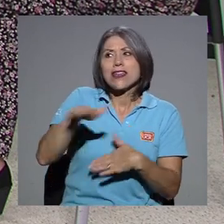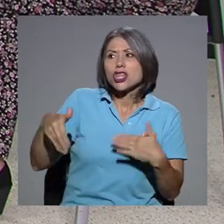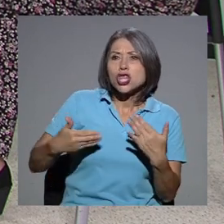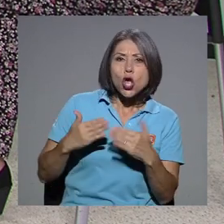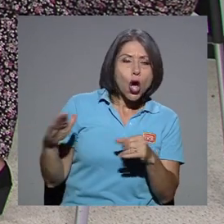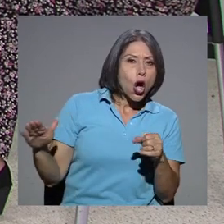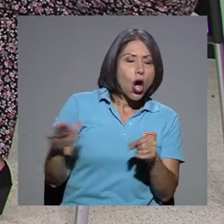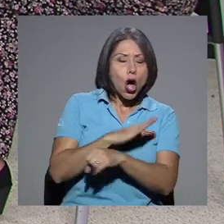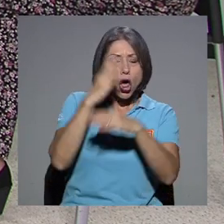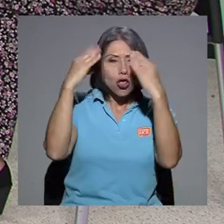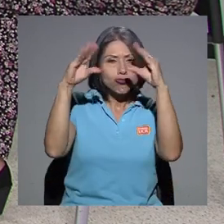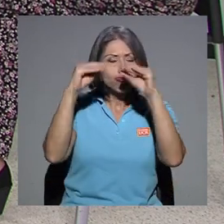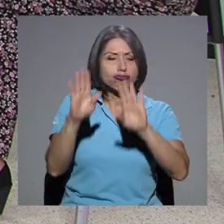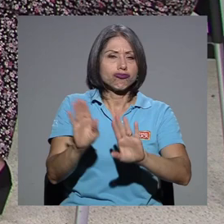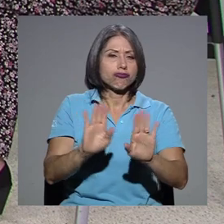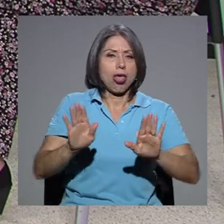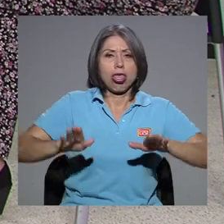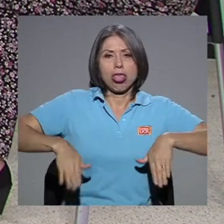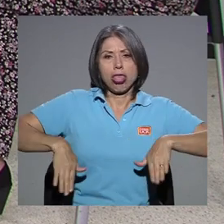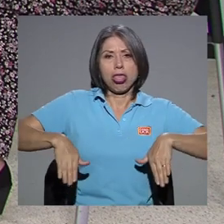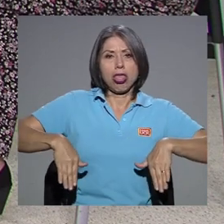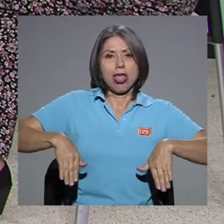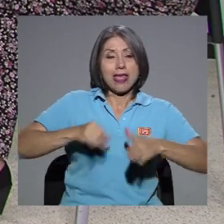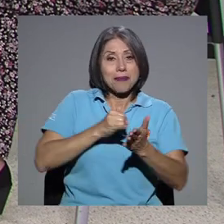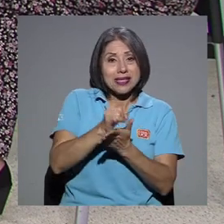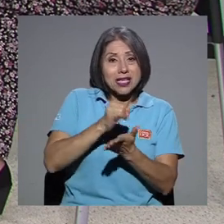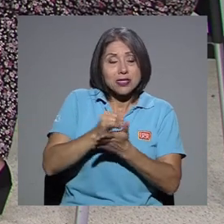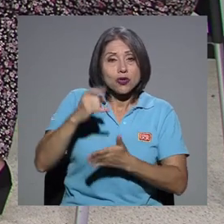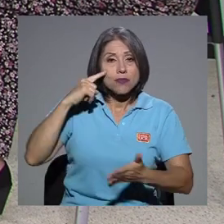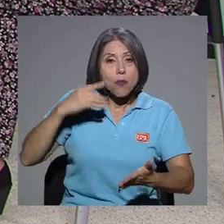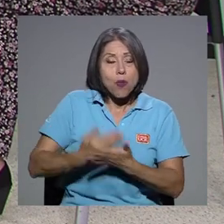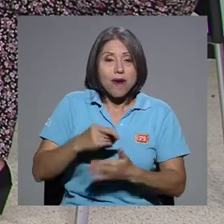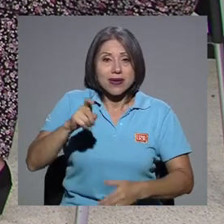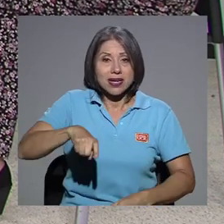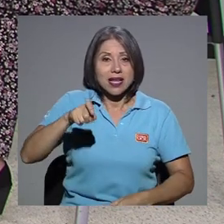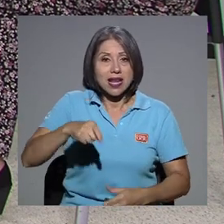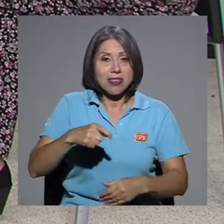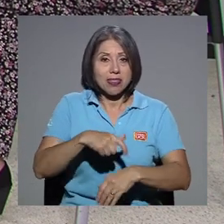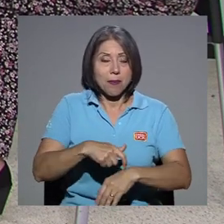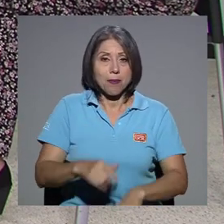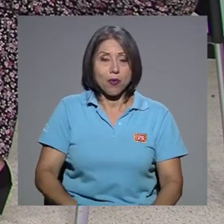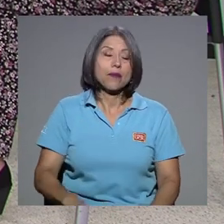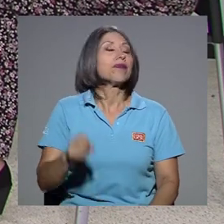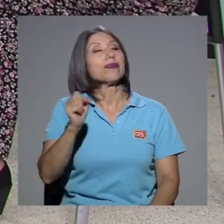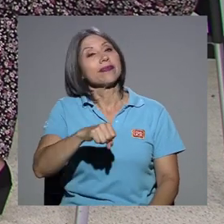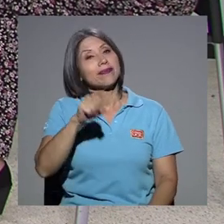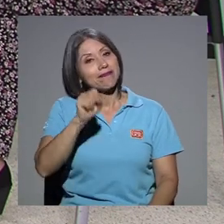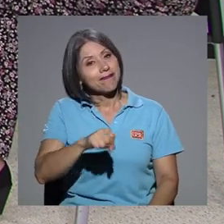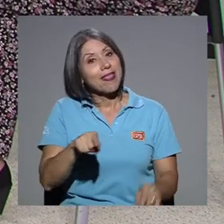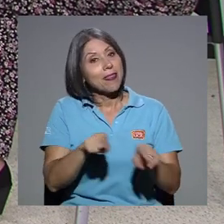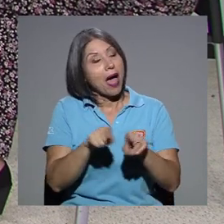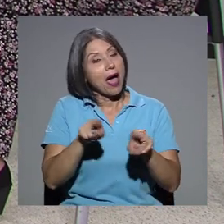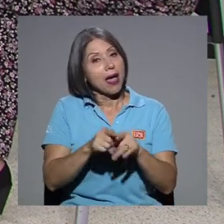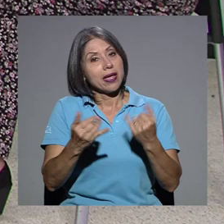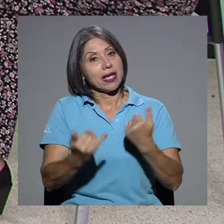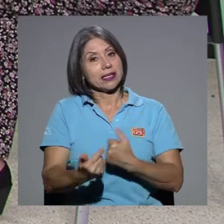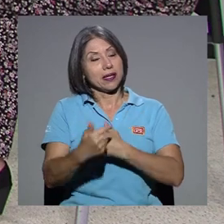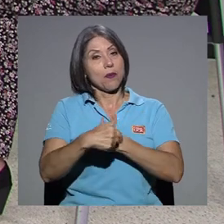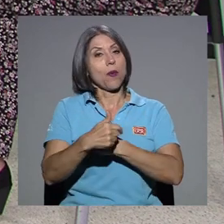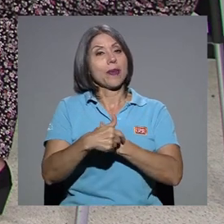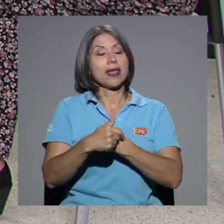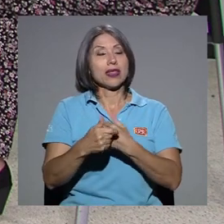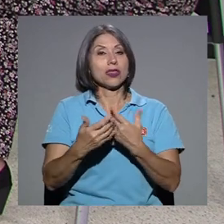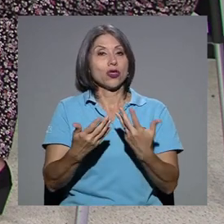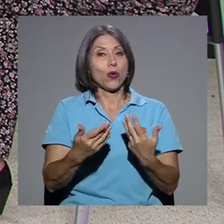que son investigaciones y pruebas requieren tiempo. Requieren tiempo y también lo que hay que entender es que en este momento lo que se está tratando de hacer en